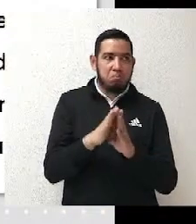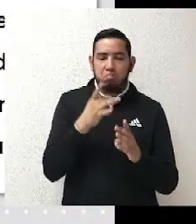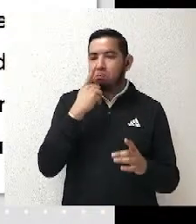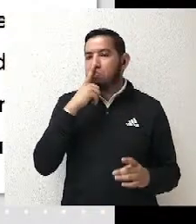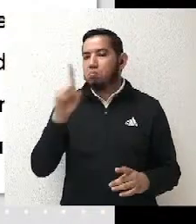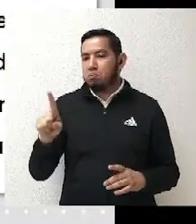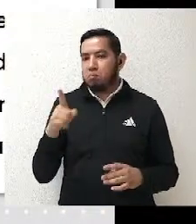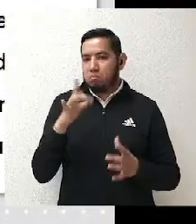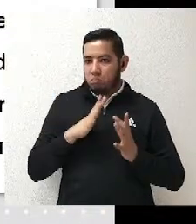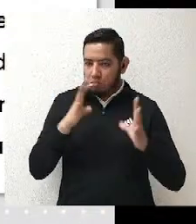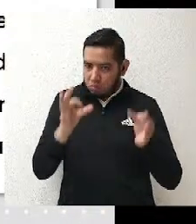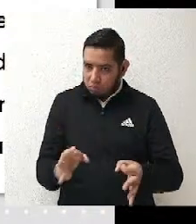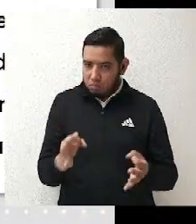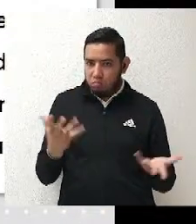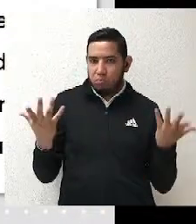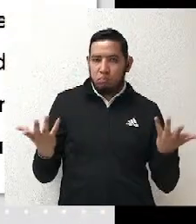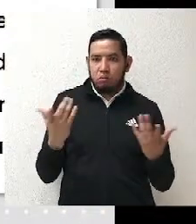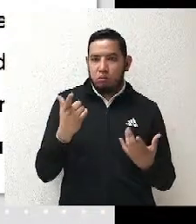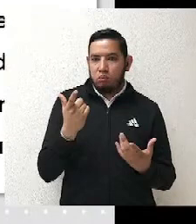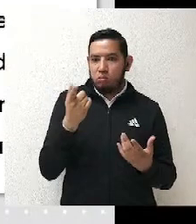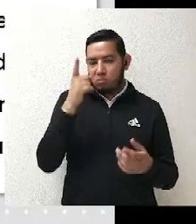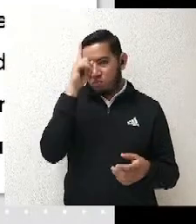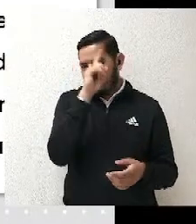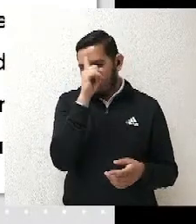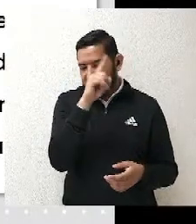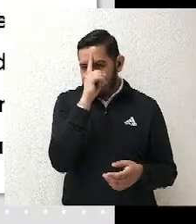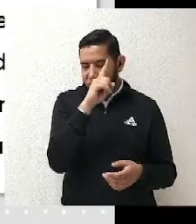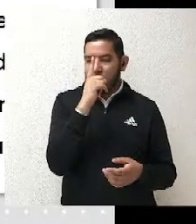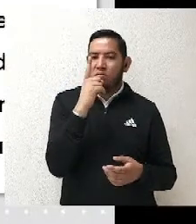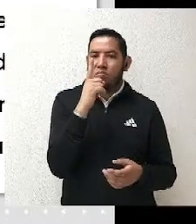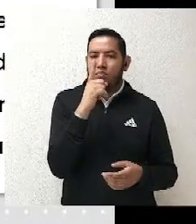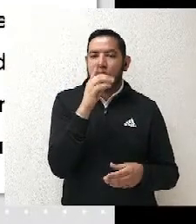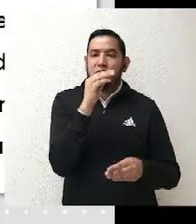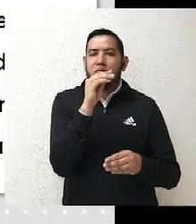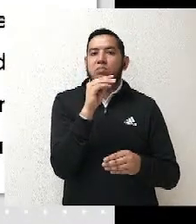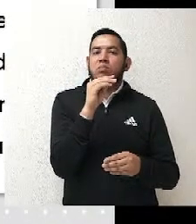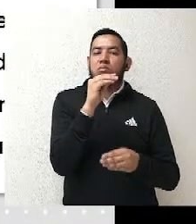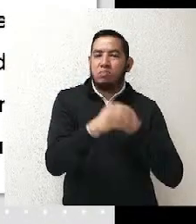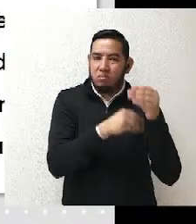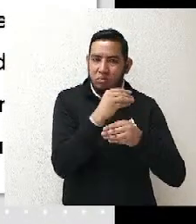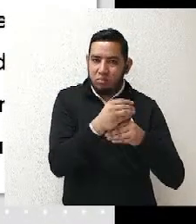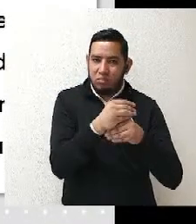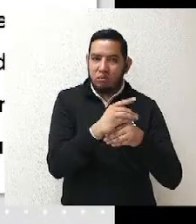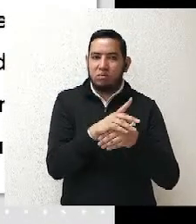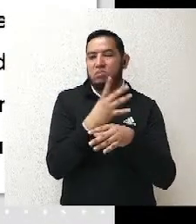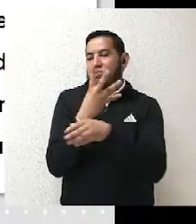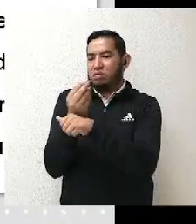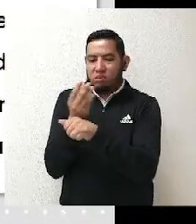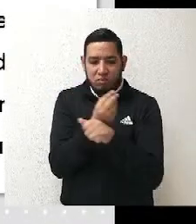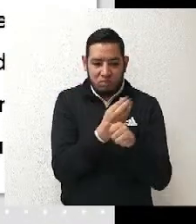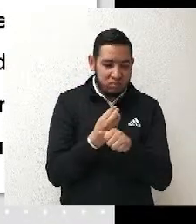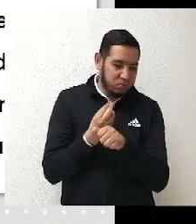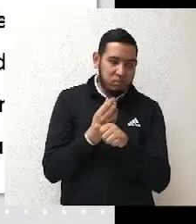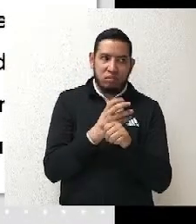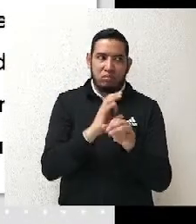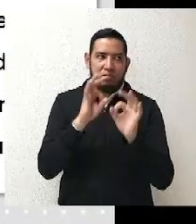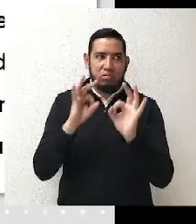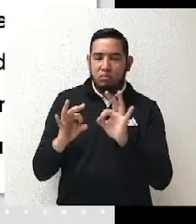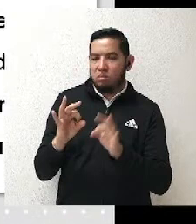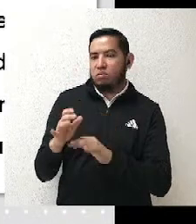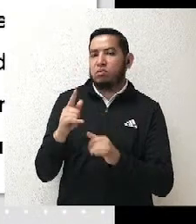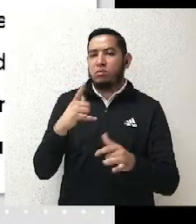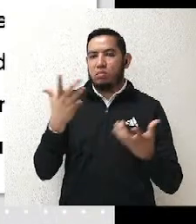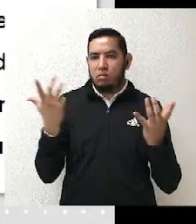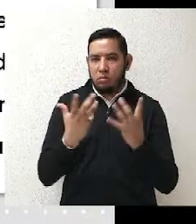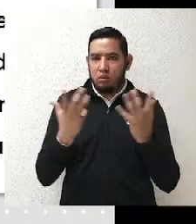confirmar lo que resolvió el tribunal local en el sentido de que efectivamente no se desprende, que tenga actividades